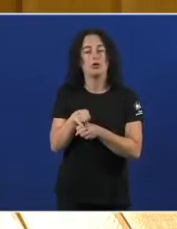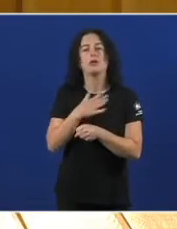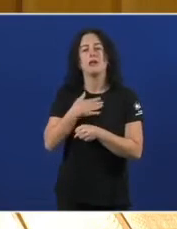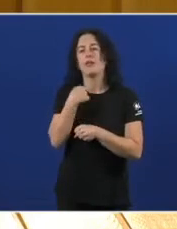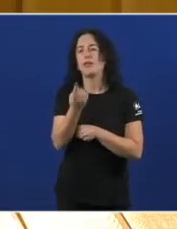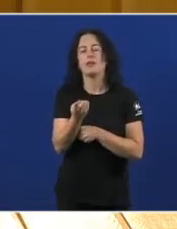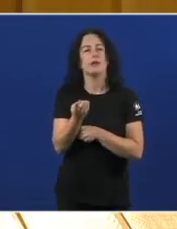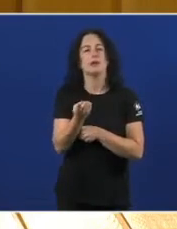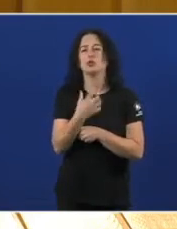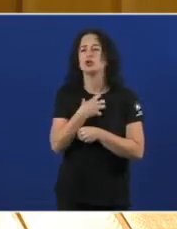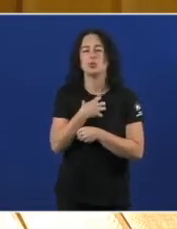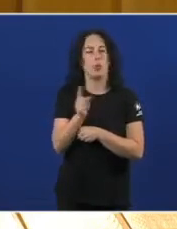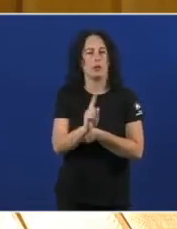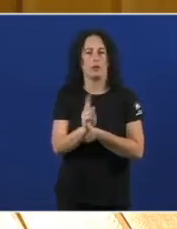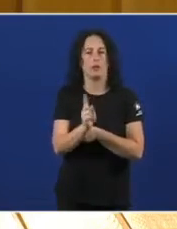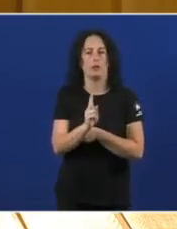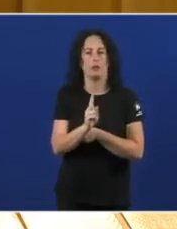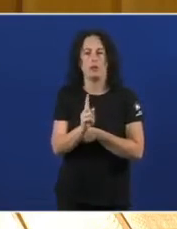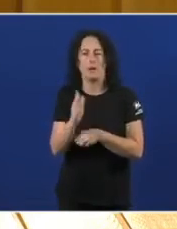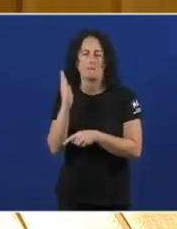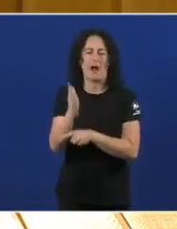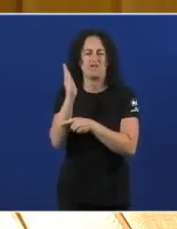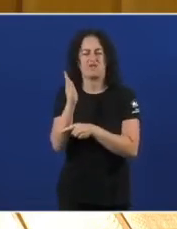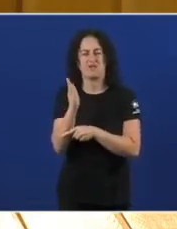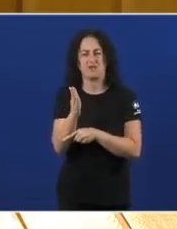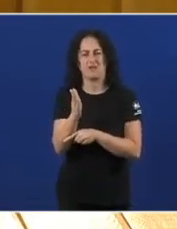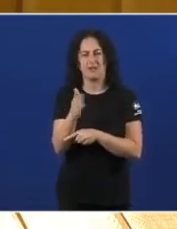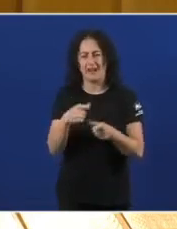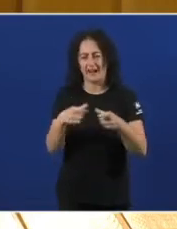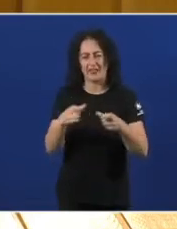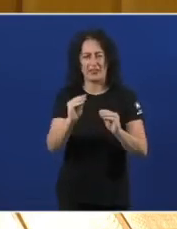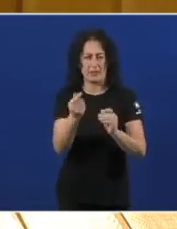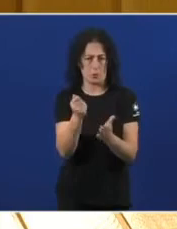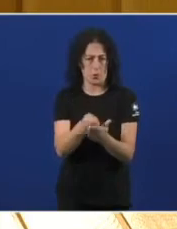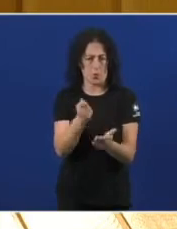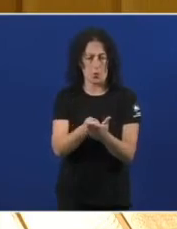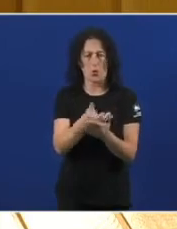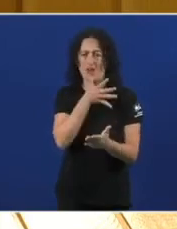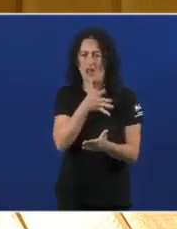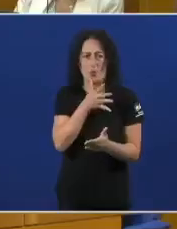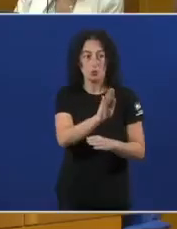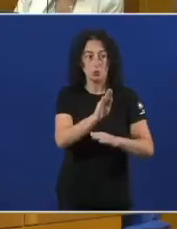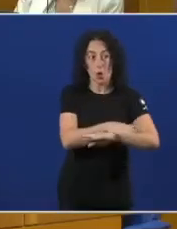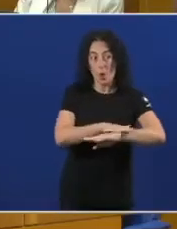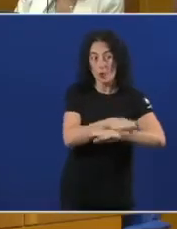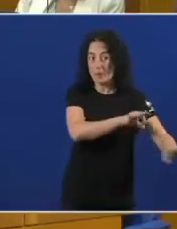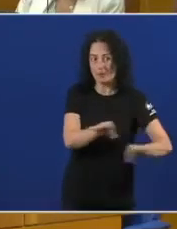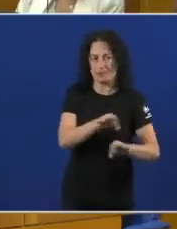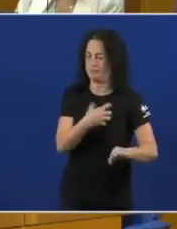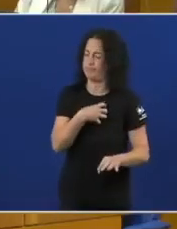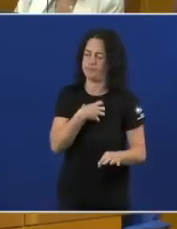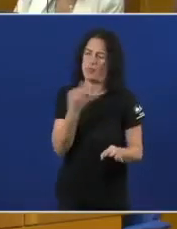para nada Se pode manter O sablazo O recibo Da auga Que prepara O seu goberno Ten que ir Xustamente Na dirección